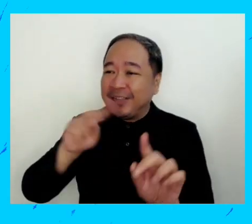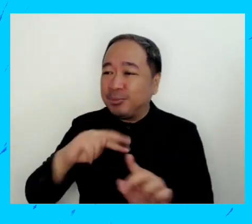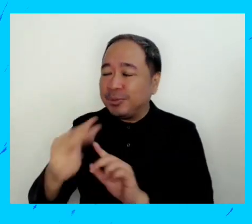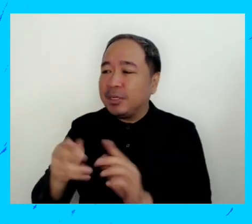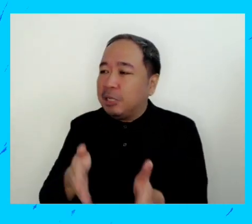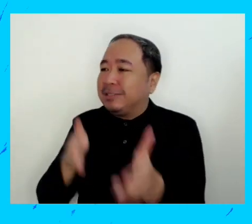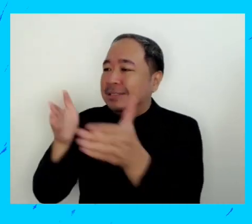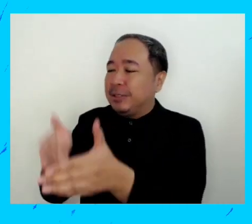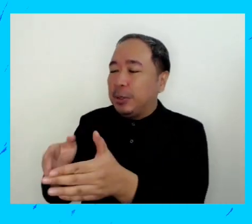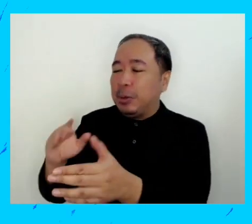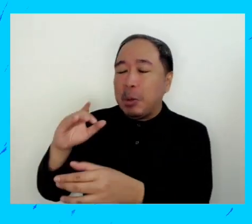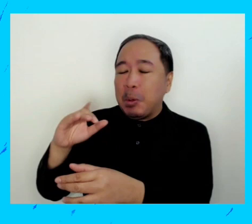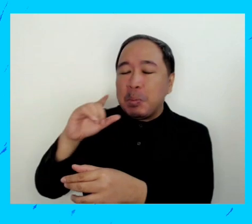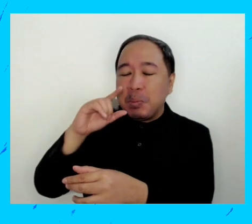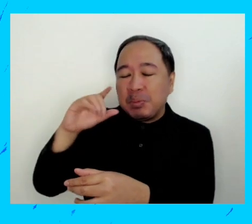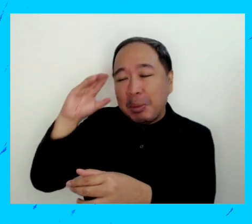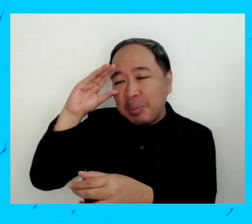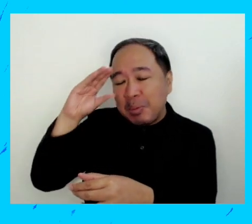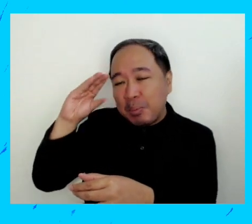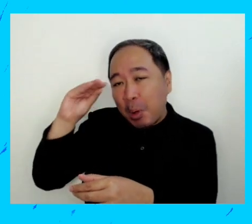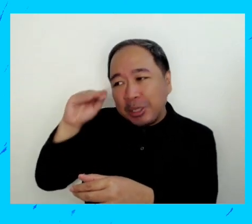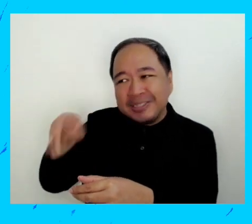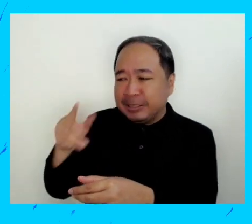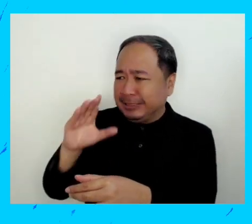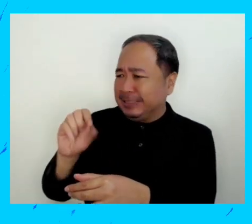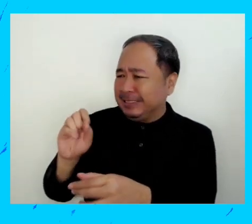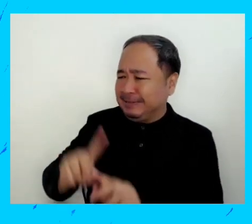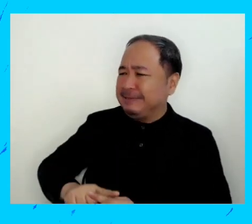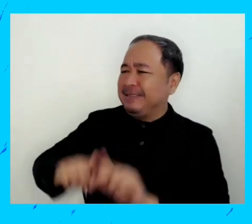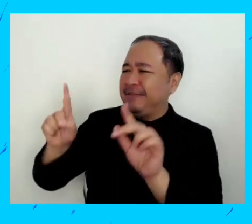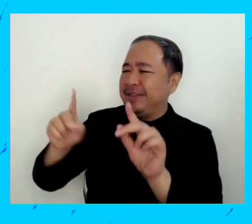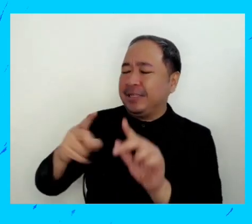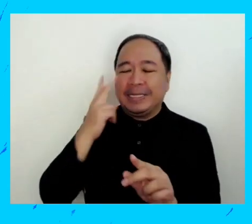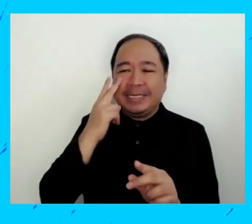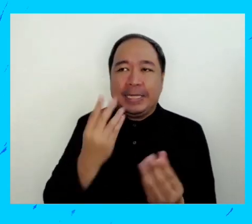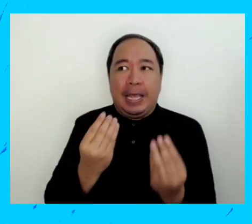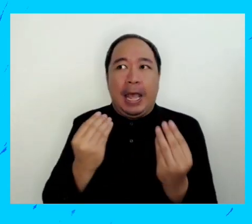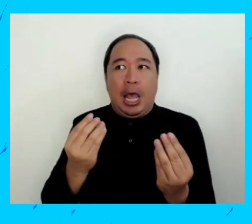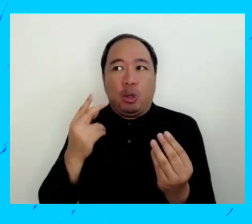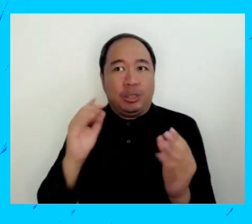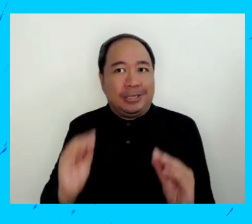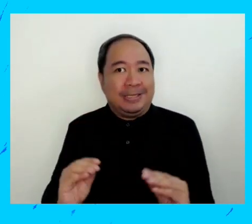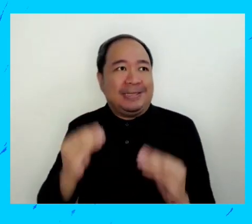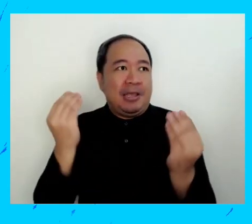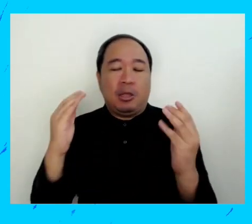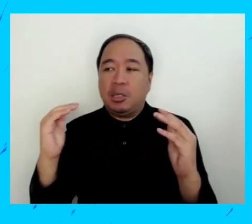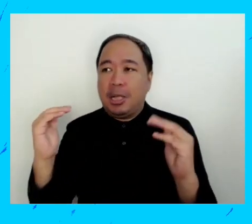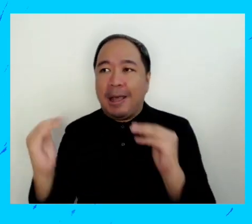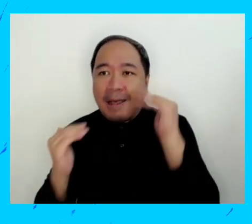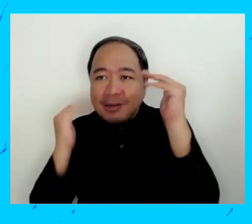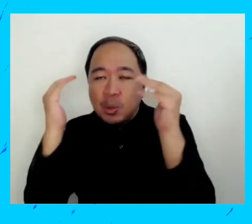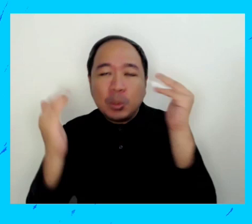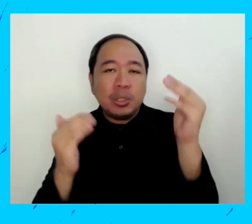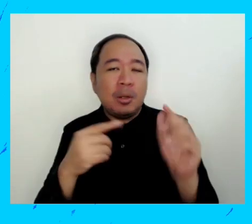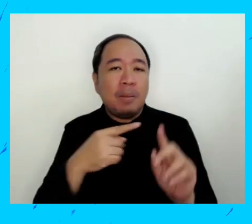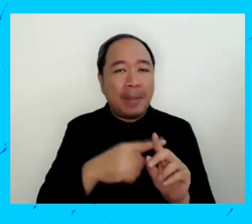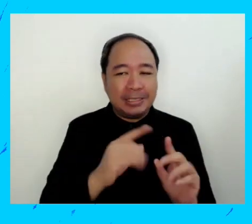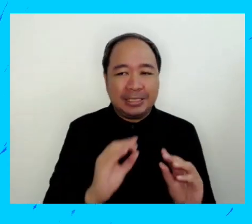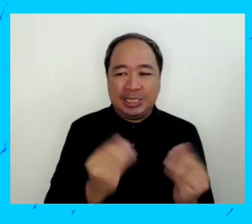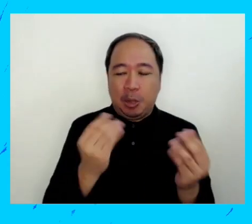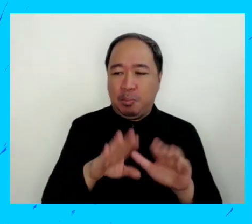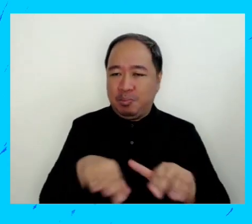diferente. Hablamos con las niñas, es diferente, con los niños es diferente. Así que ha sido